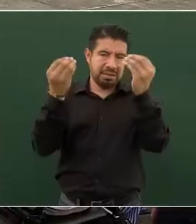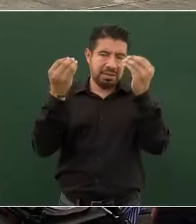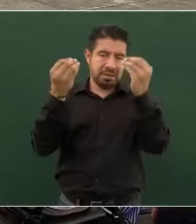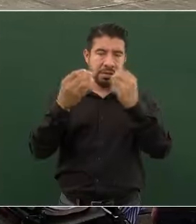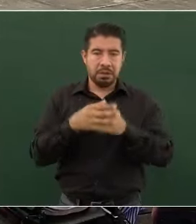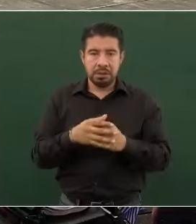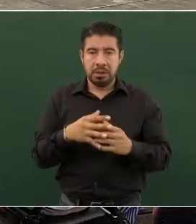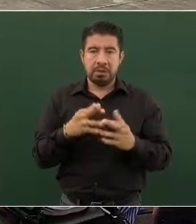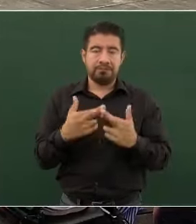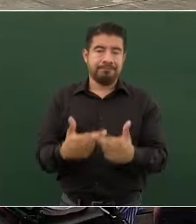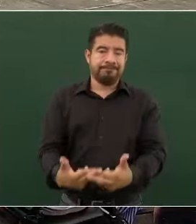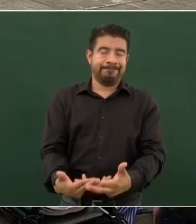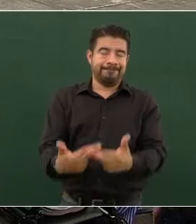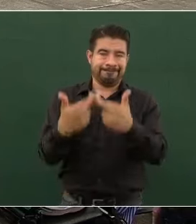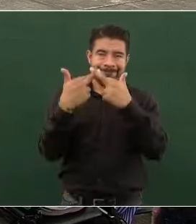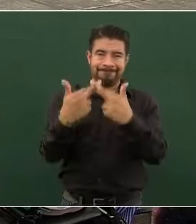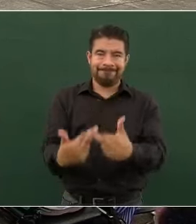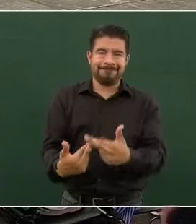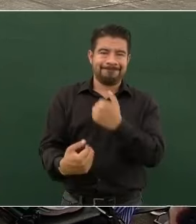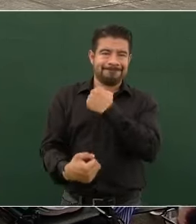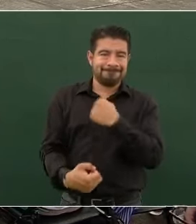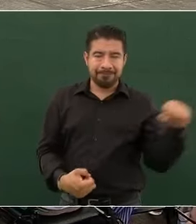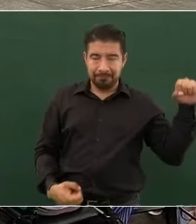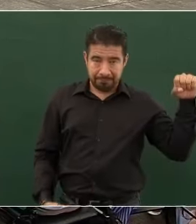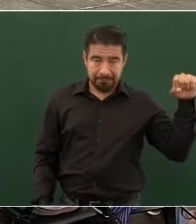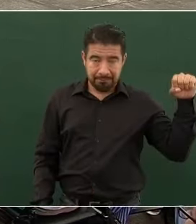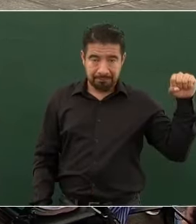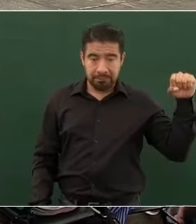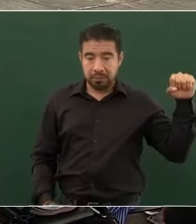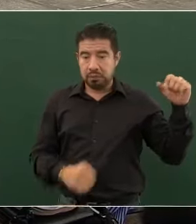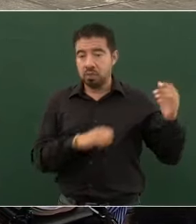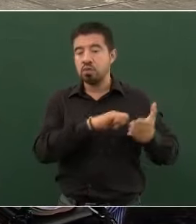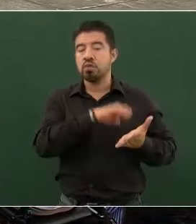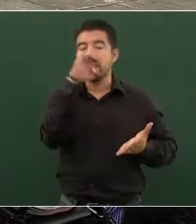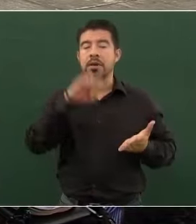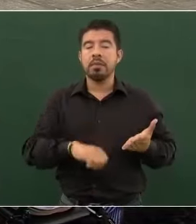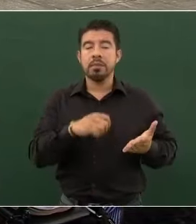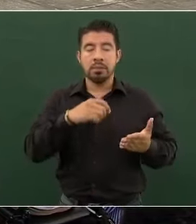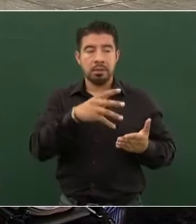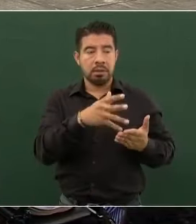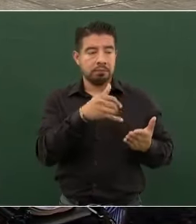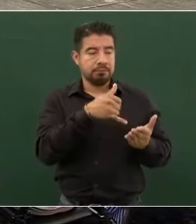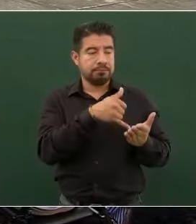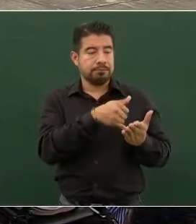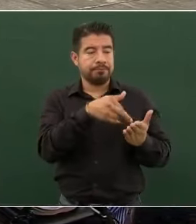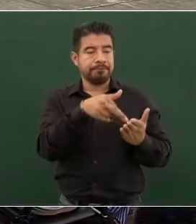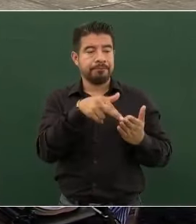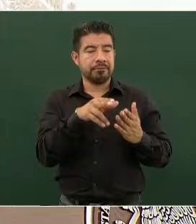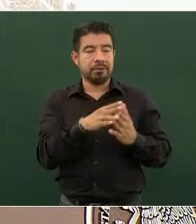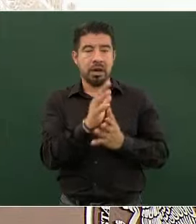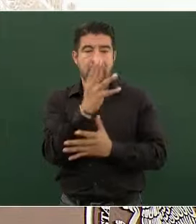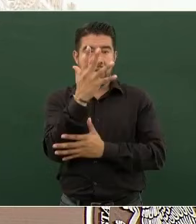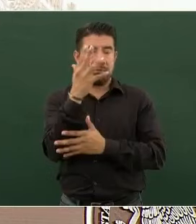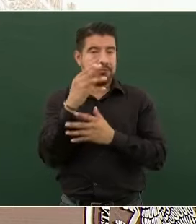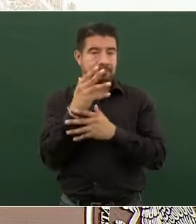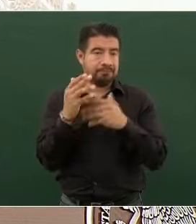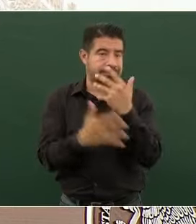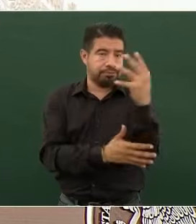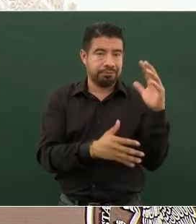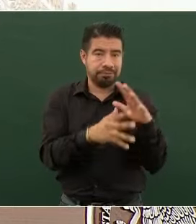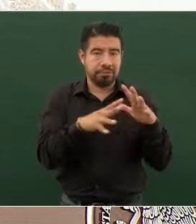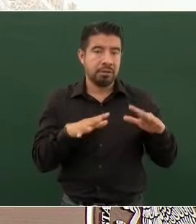en la reforestación de